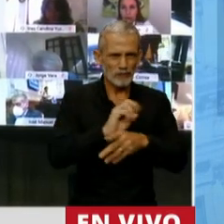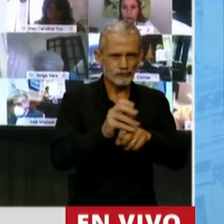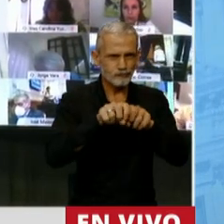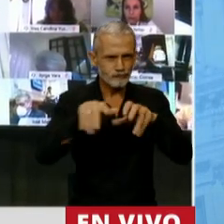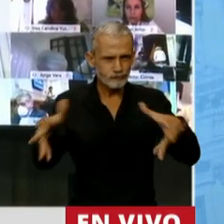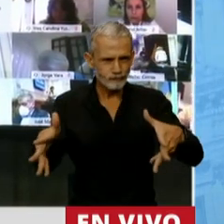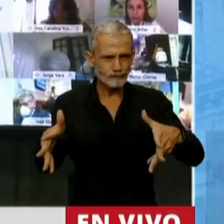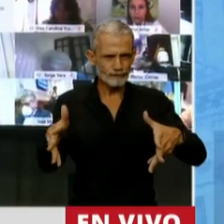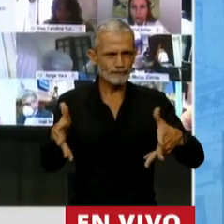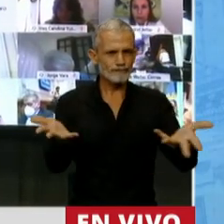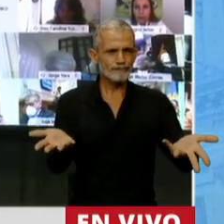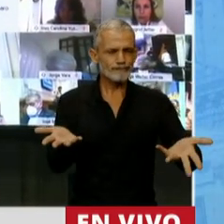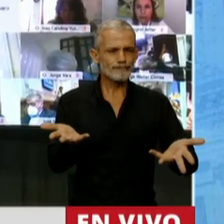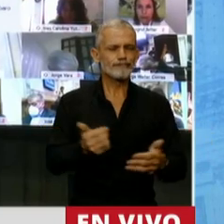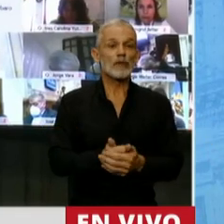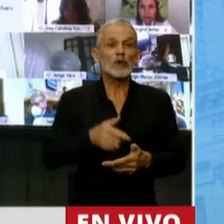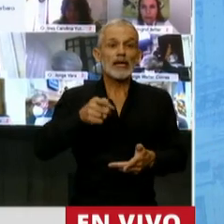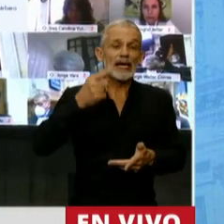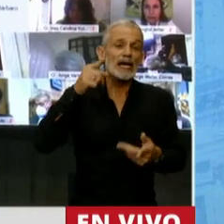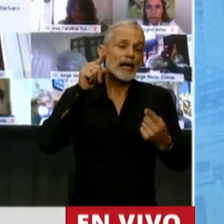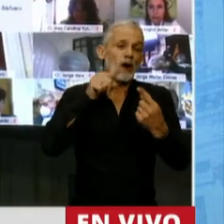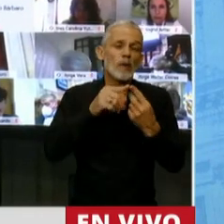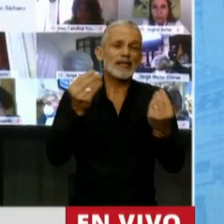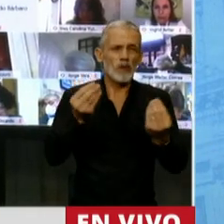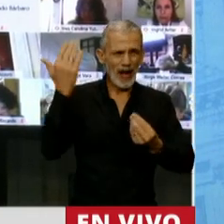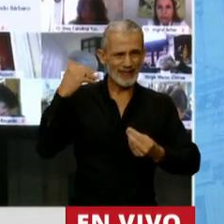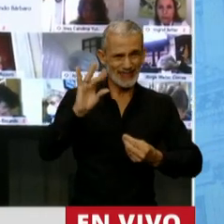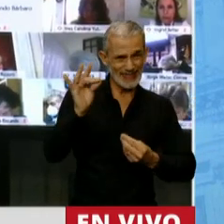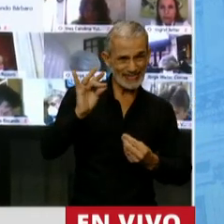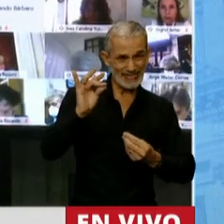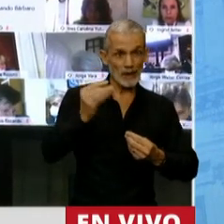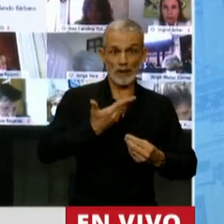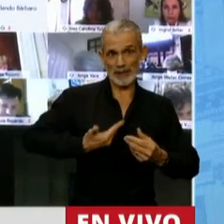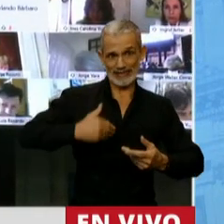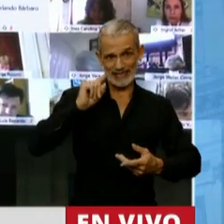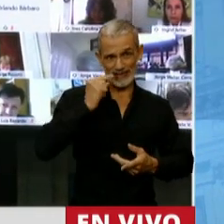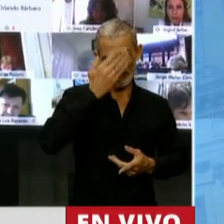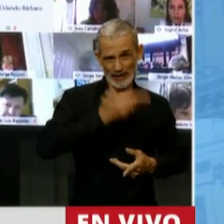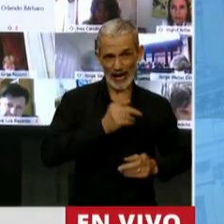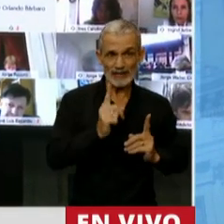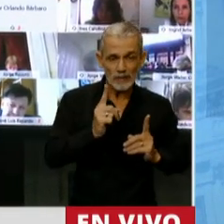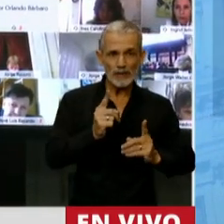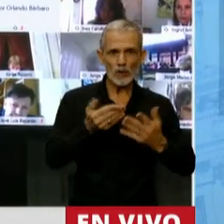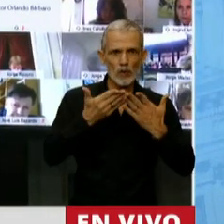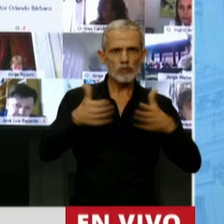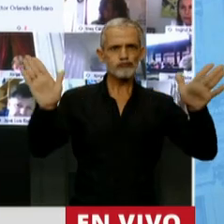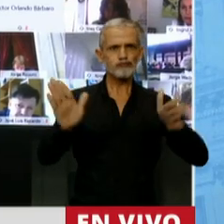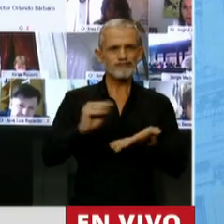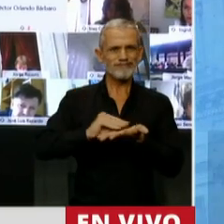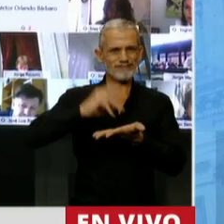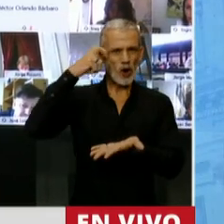la pandemia y la idea que fue planteada incluso por el presidente al inaugurar la sesión